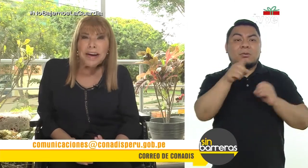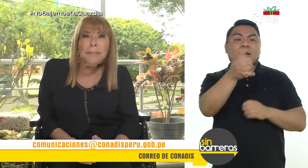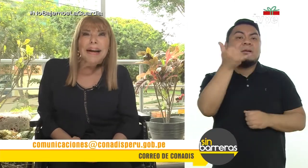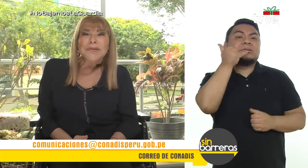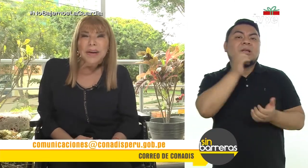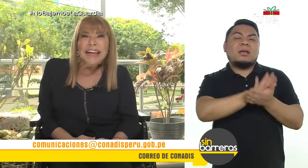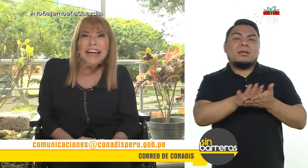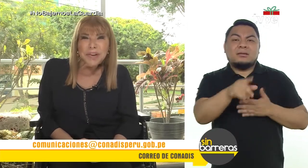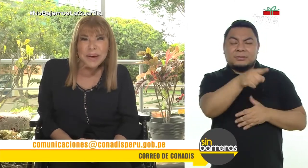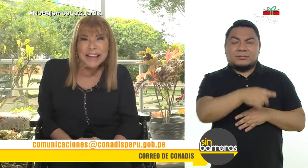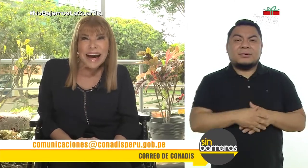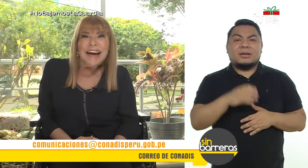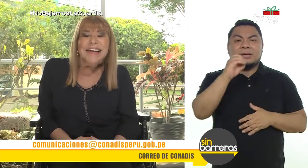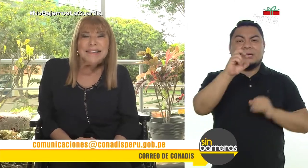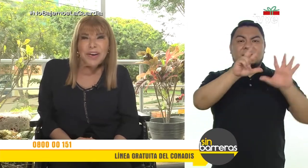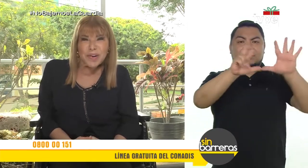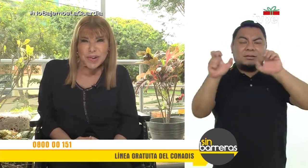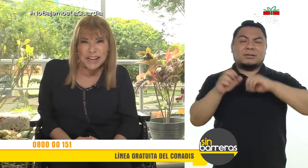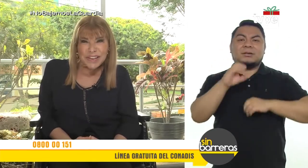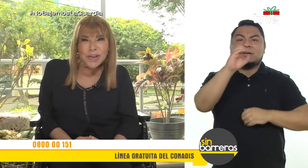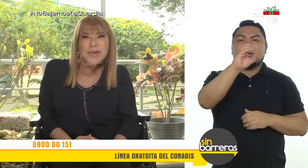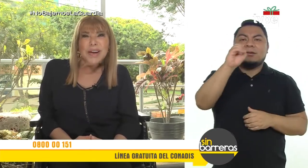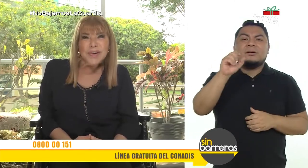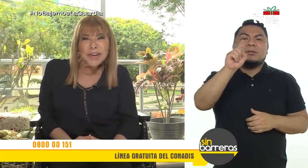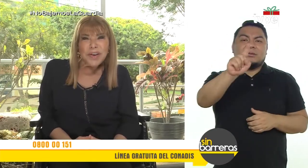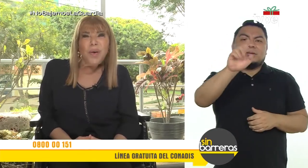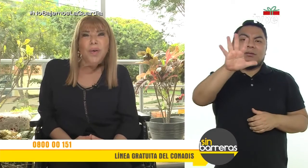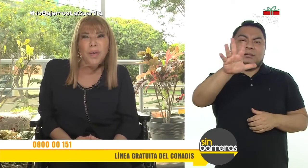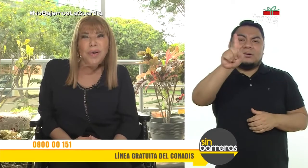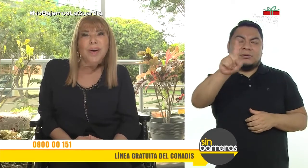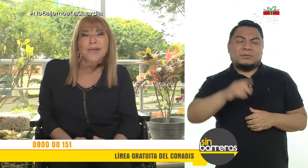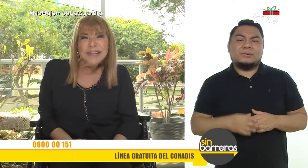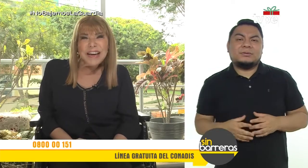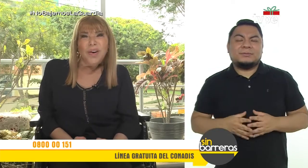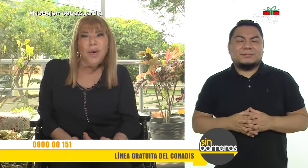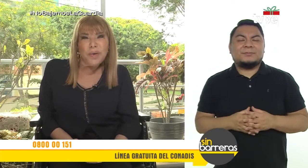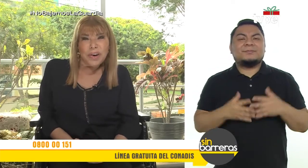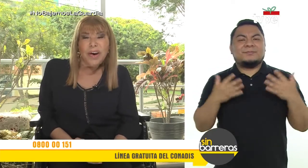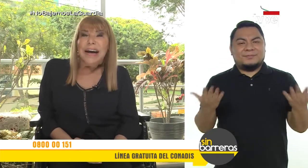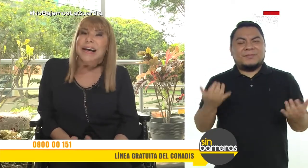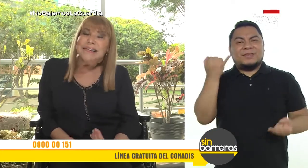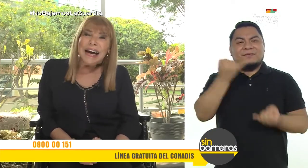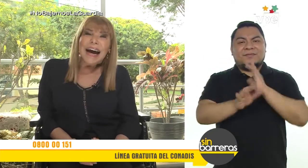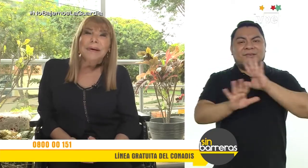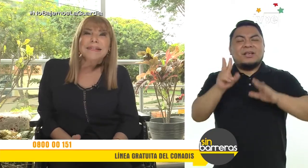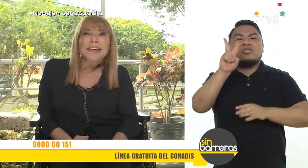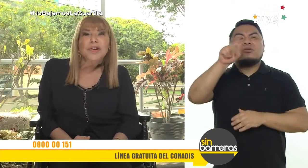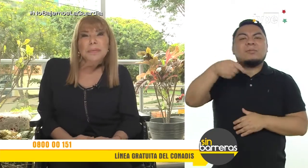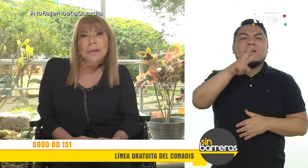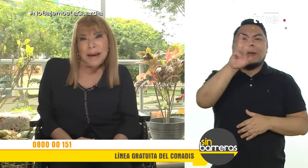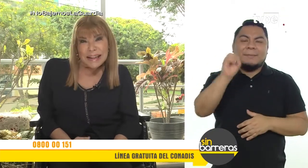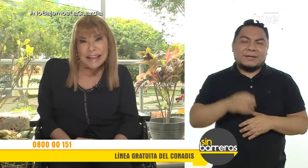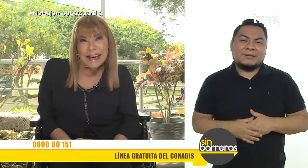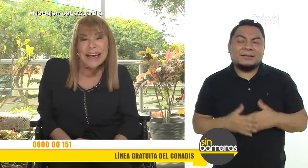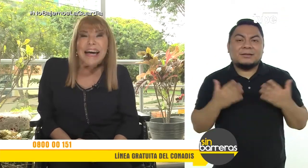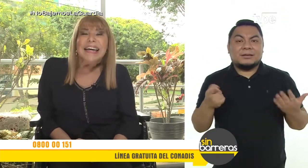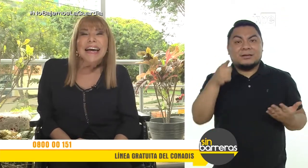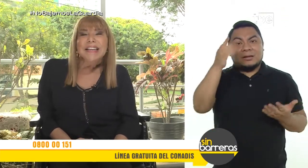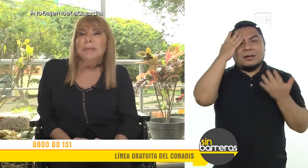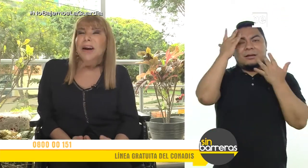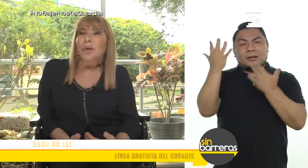o llamar a su línea gratuita 0800-00151. Se acaba este 2020